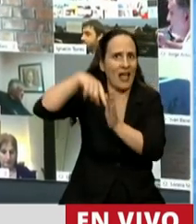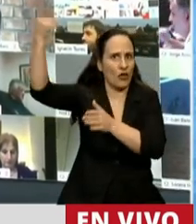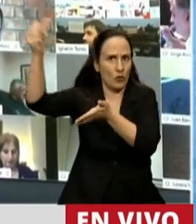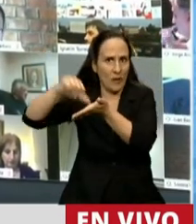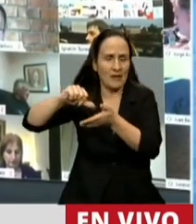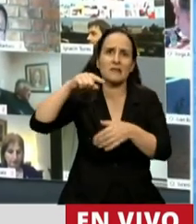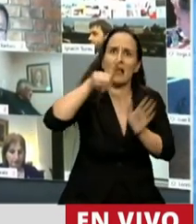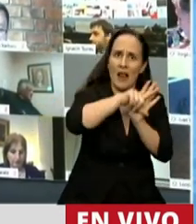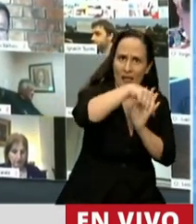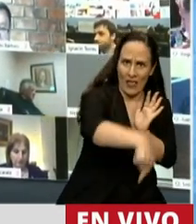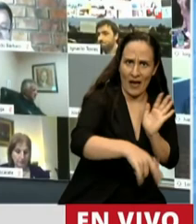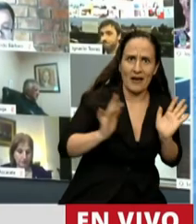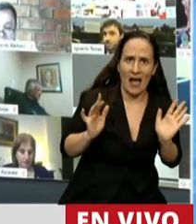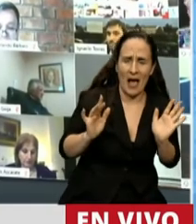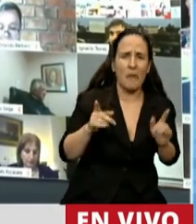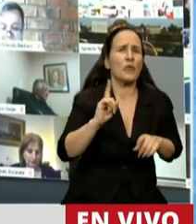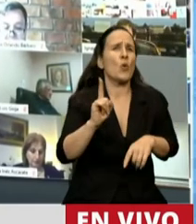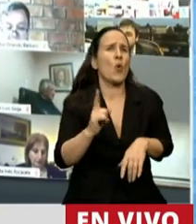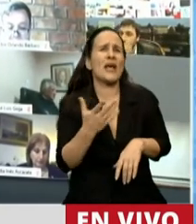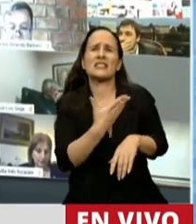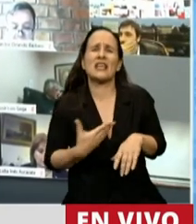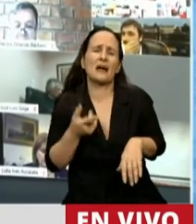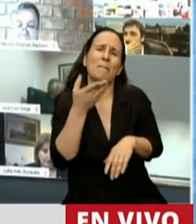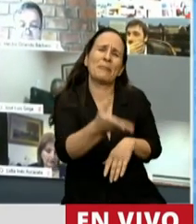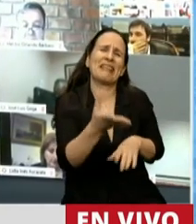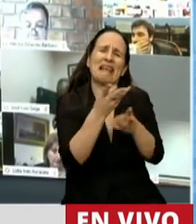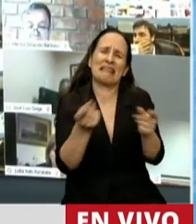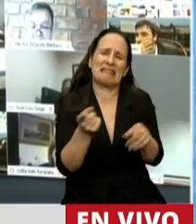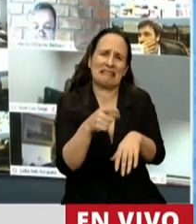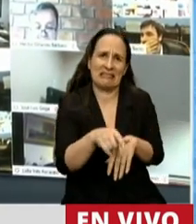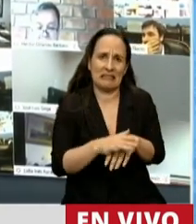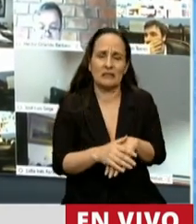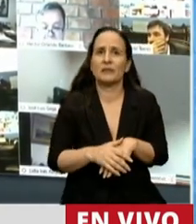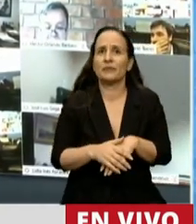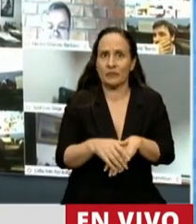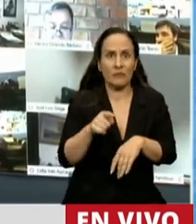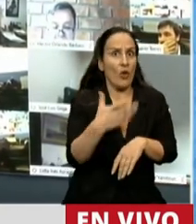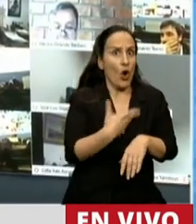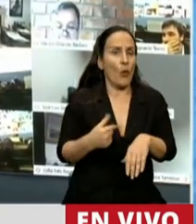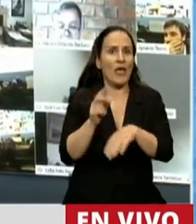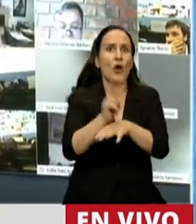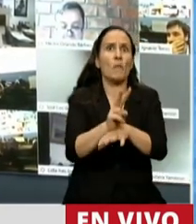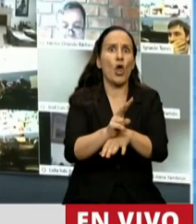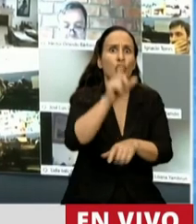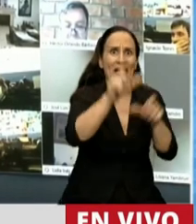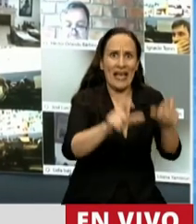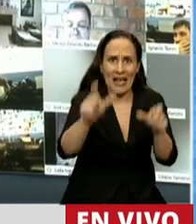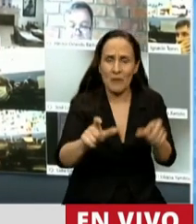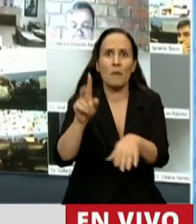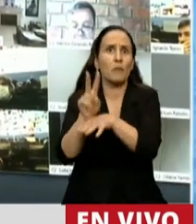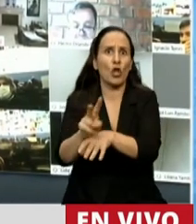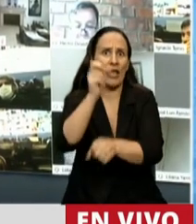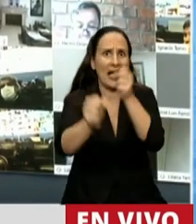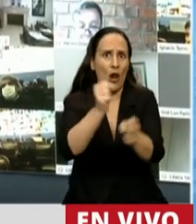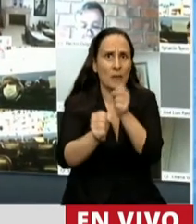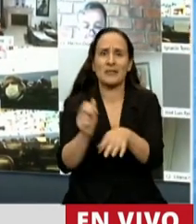Con lo cual, no está haciendo revoleo fiscal. Está protegiendo la vida, las empresas y